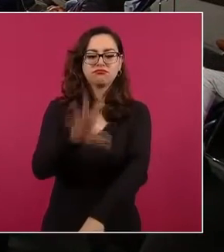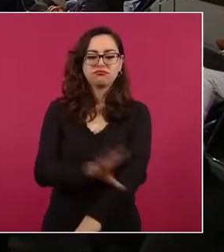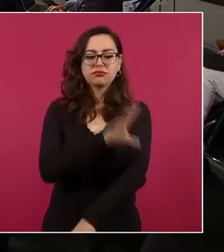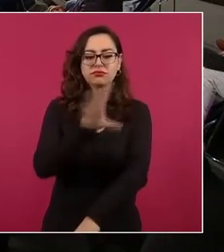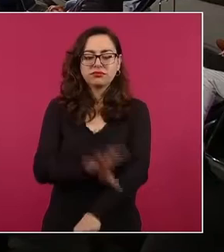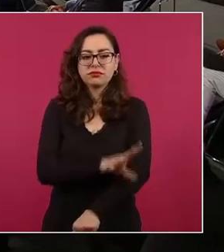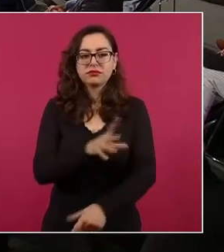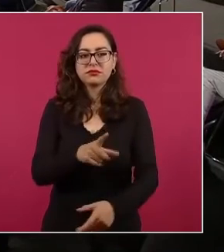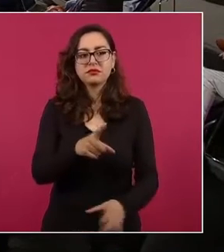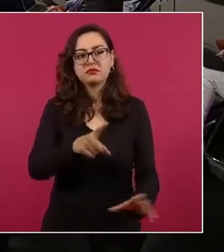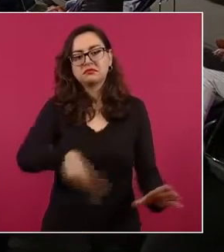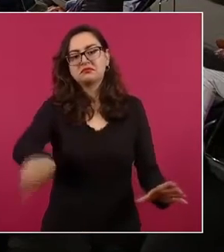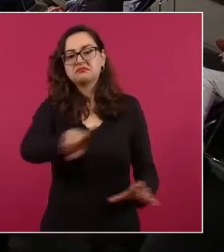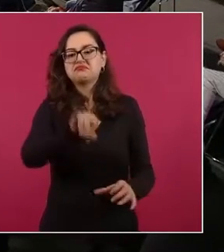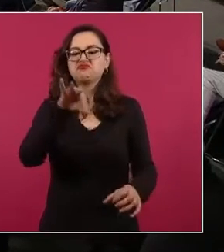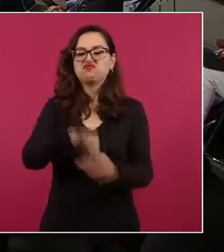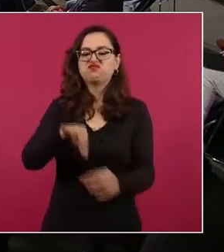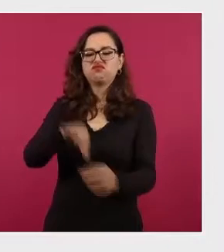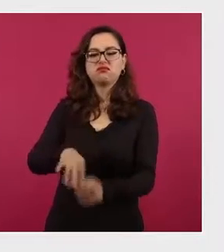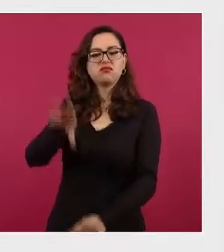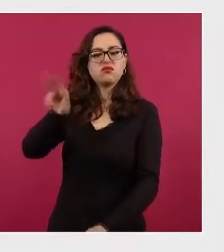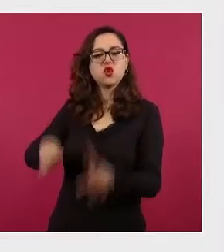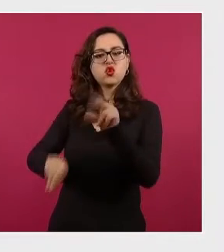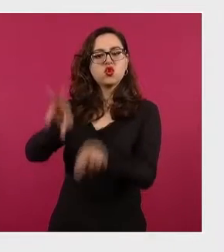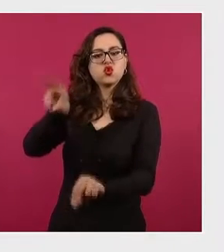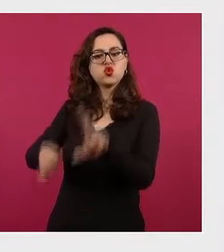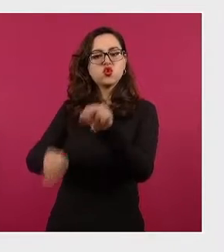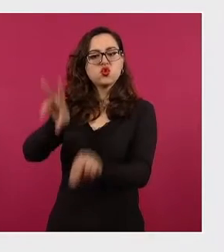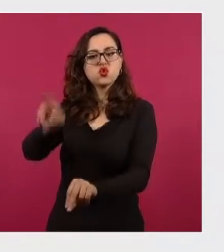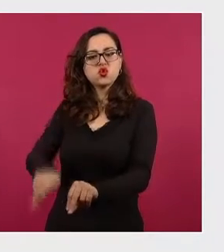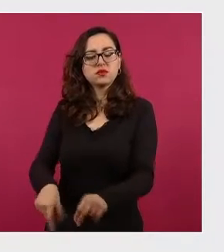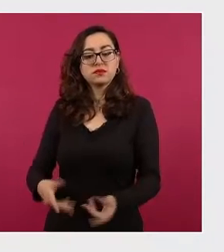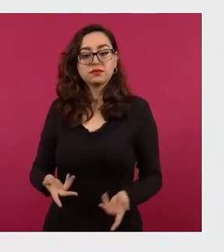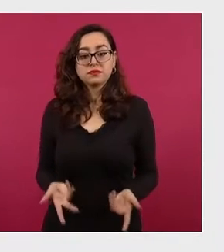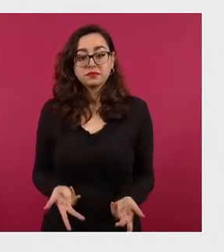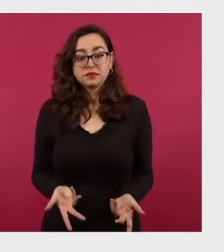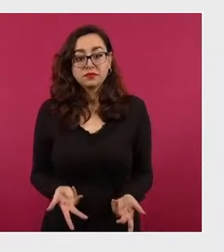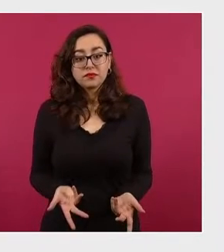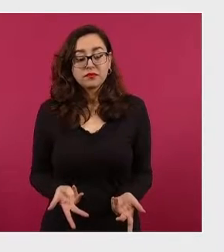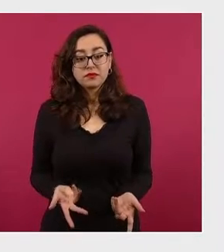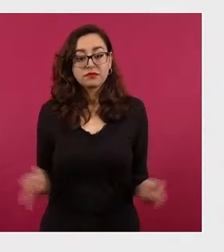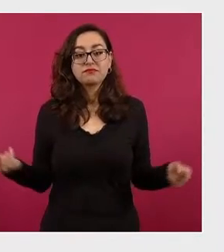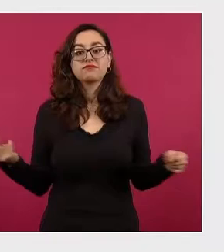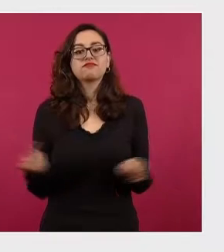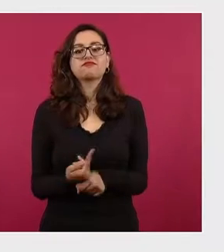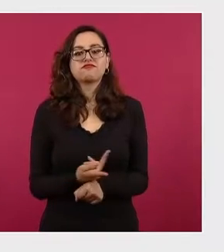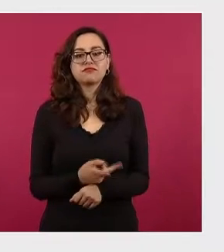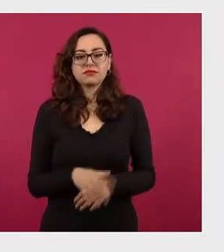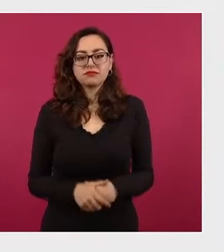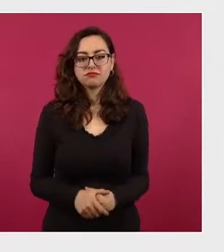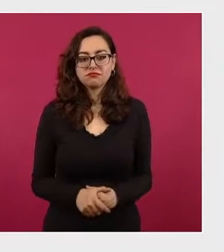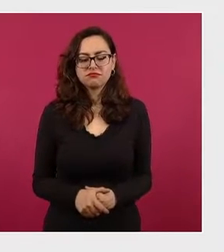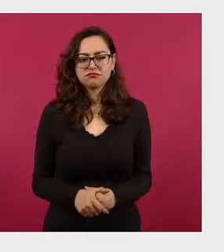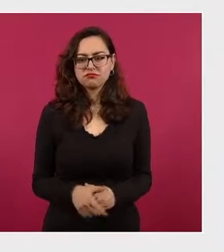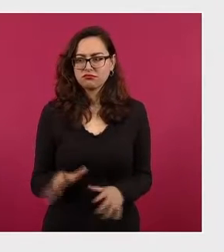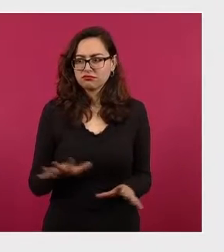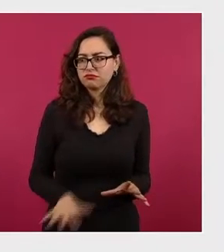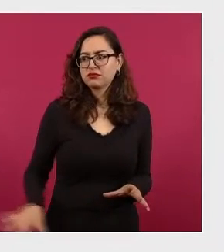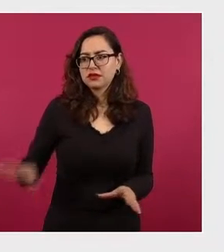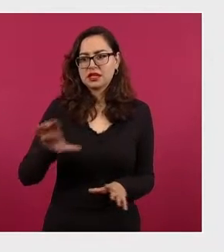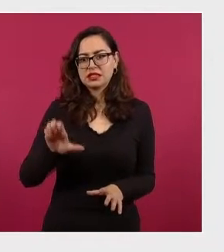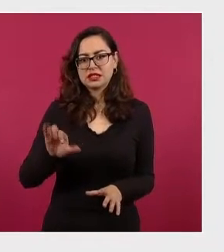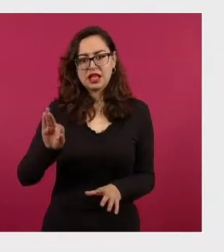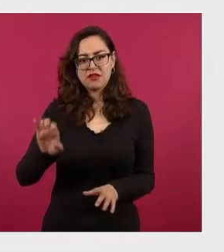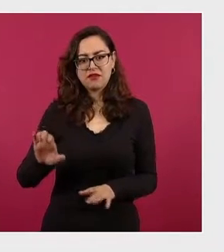de que oponiéndose como lo hicieron estaban afectando a la Comisión